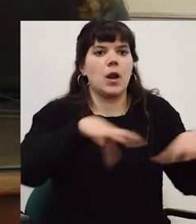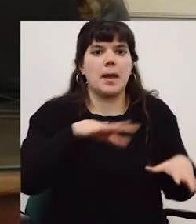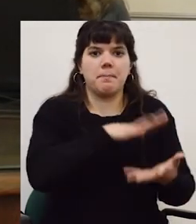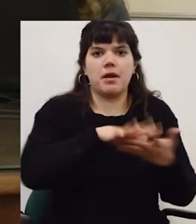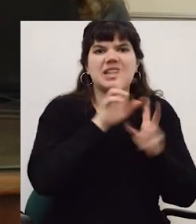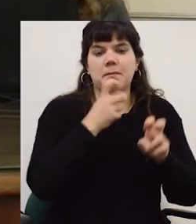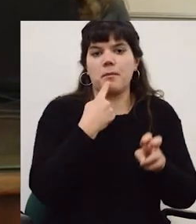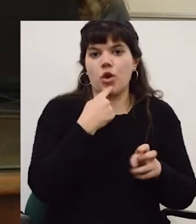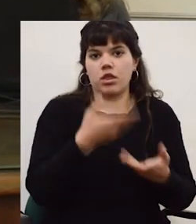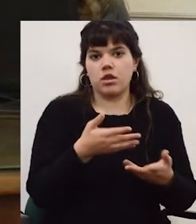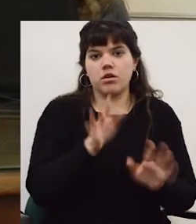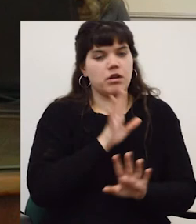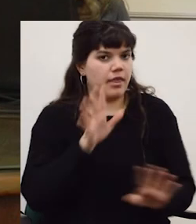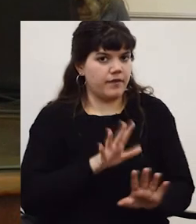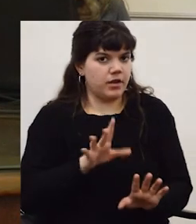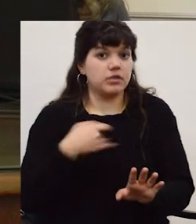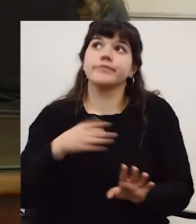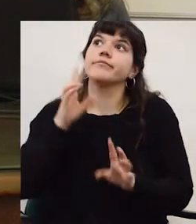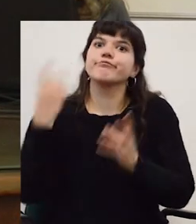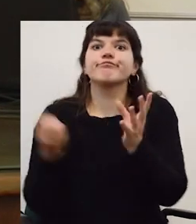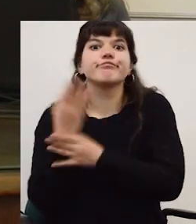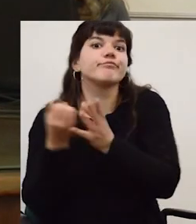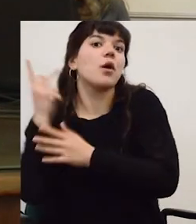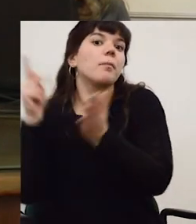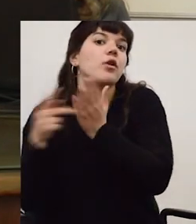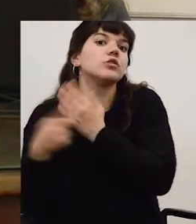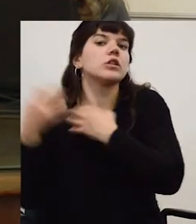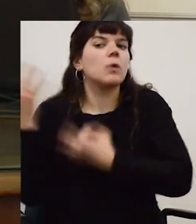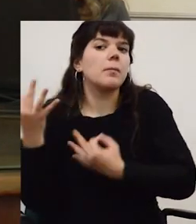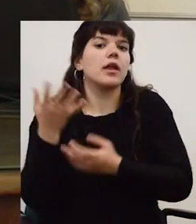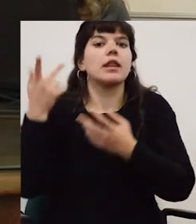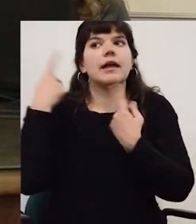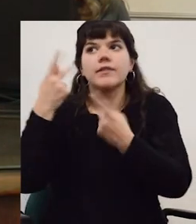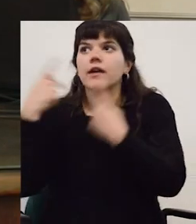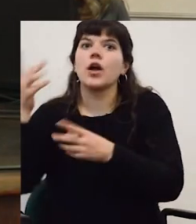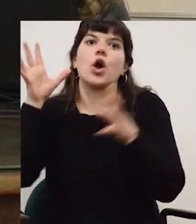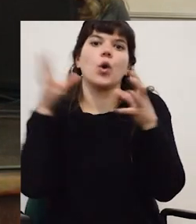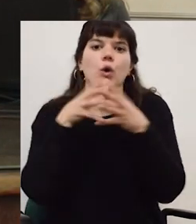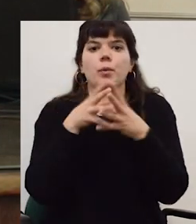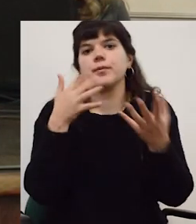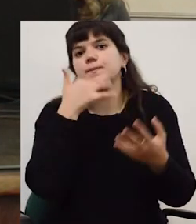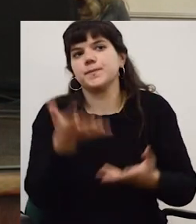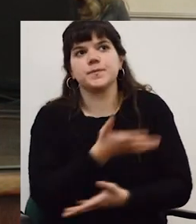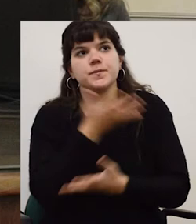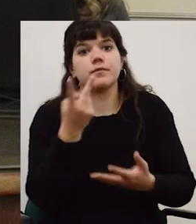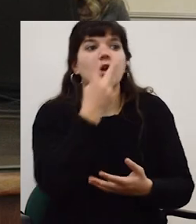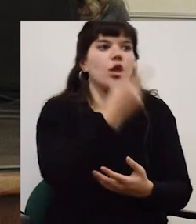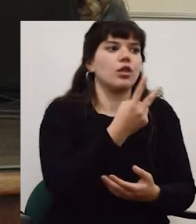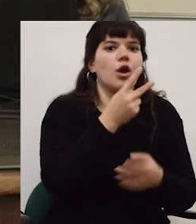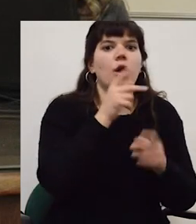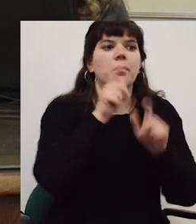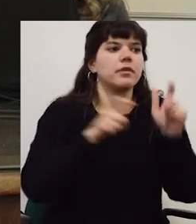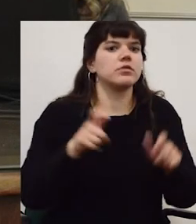a fortalecer determinados espacios en función de una política va a seguramente generar proyectos donde viajen grupos